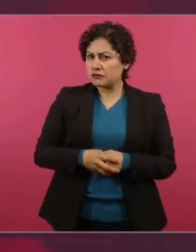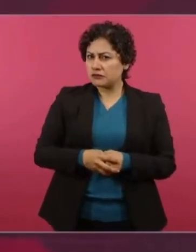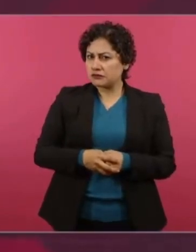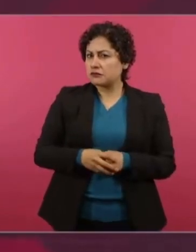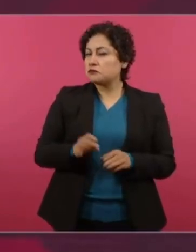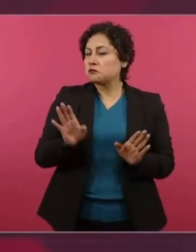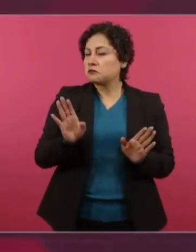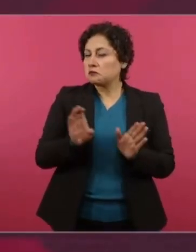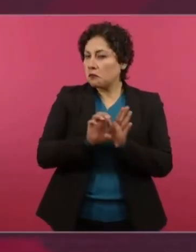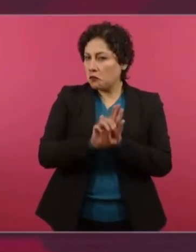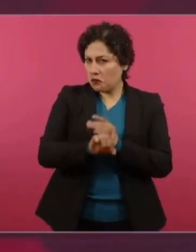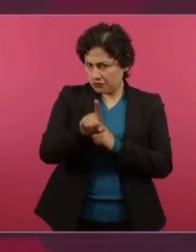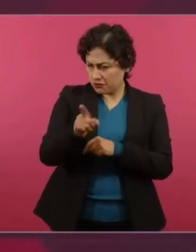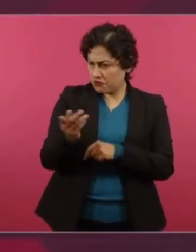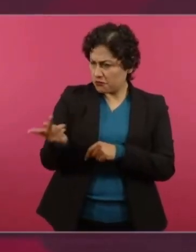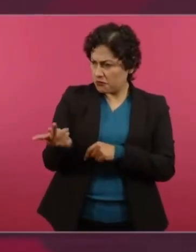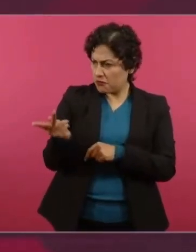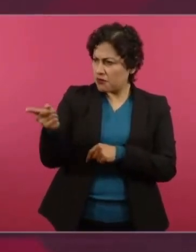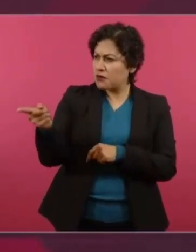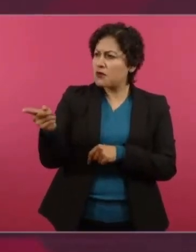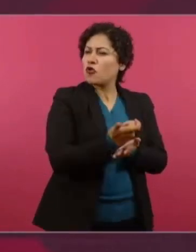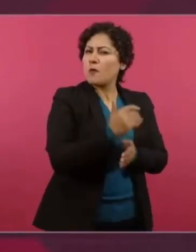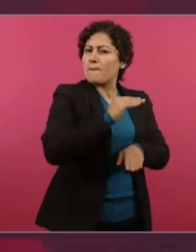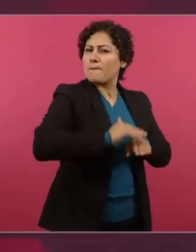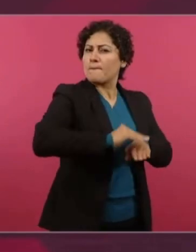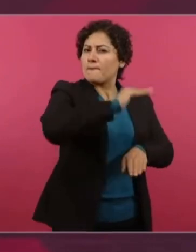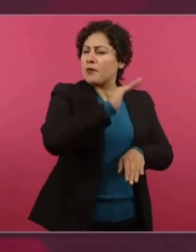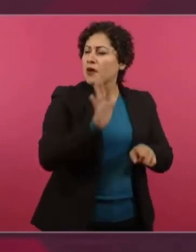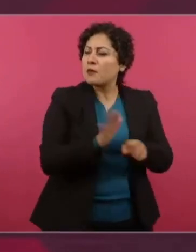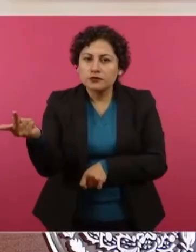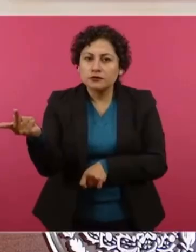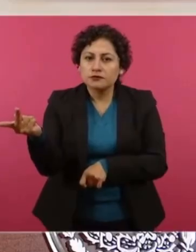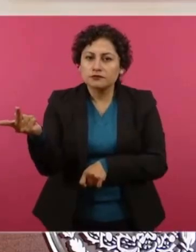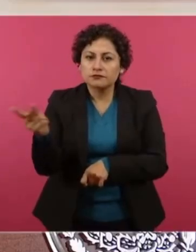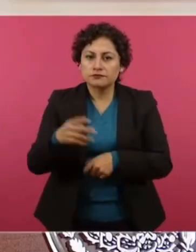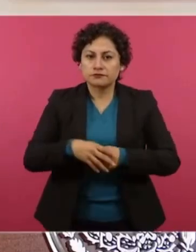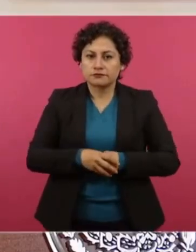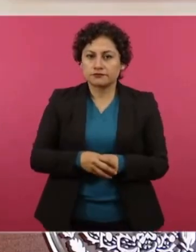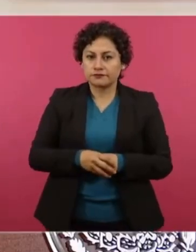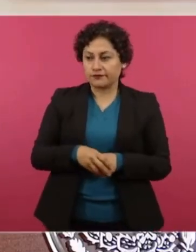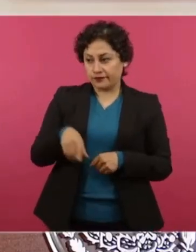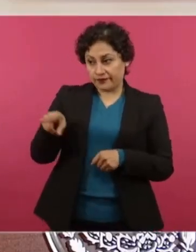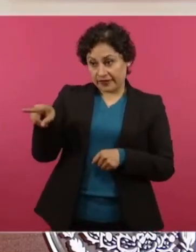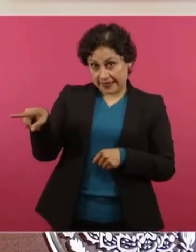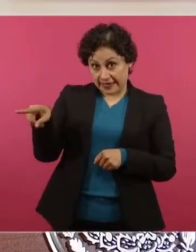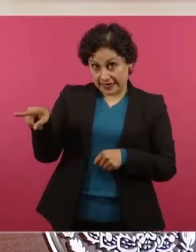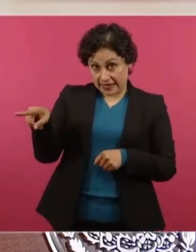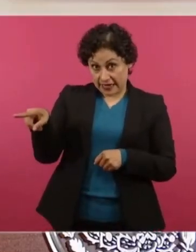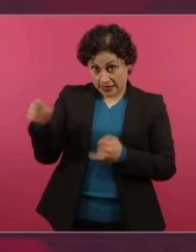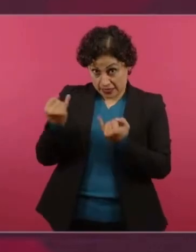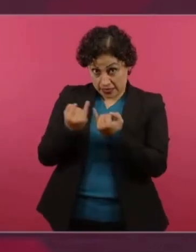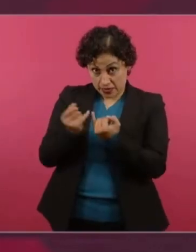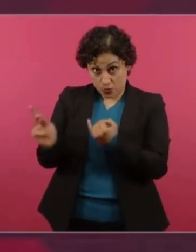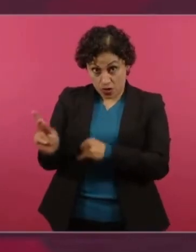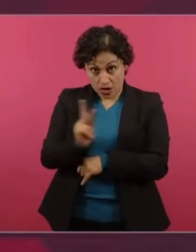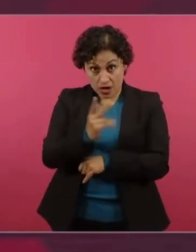por qué tiene que aumentar el salario. Te lo diría en una frase como Morelos,